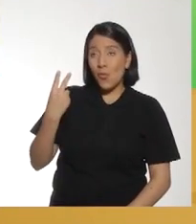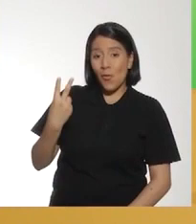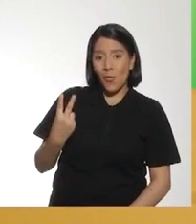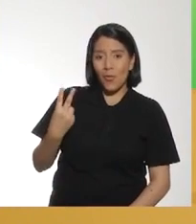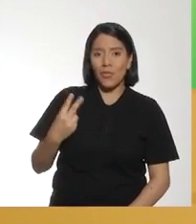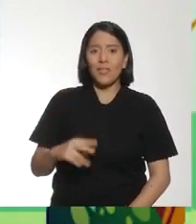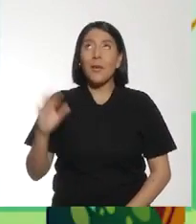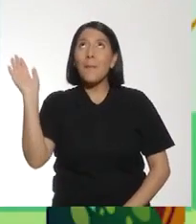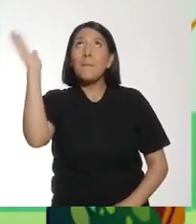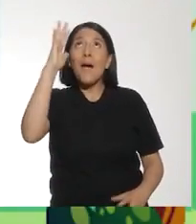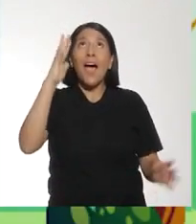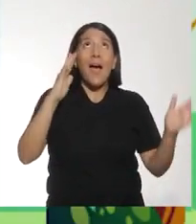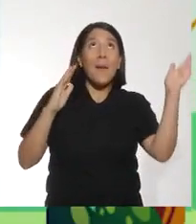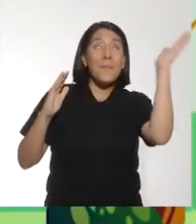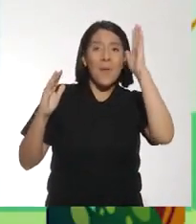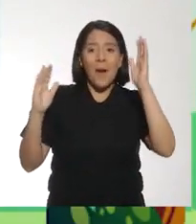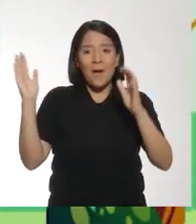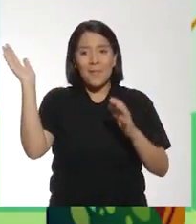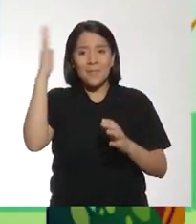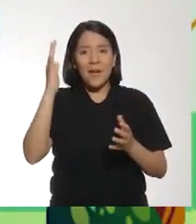¿Lo bajamos? Uno, dos.